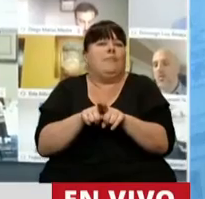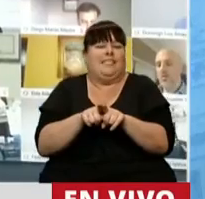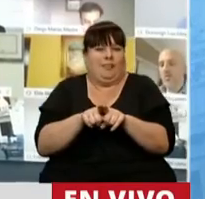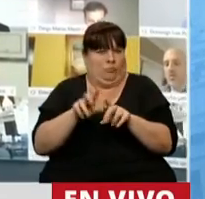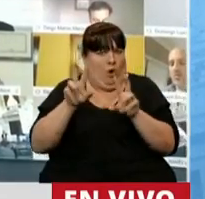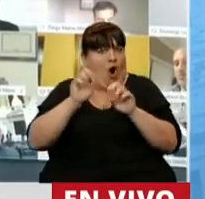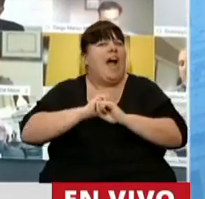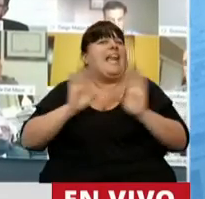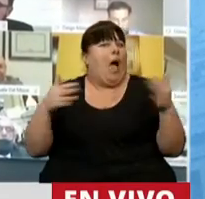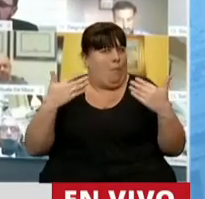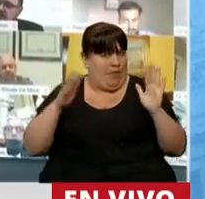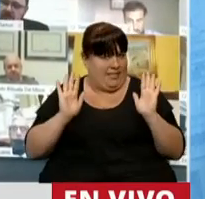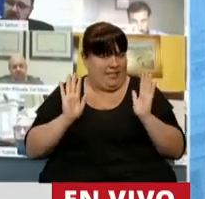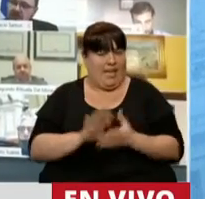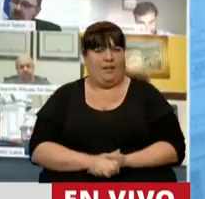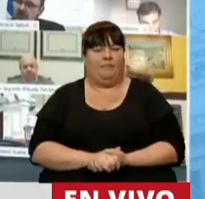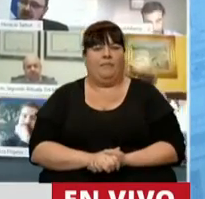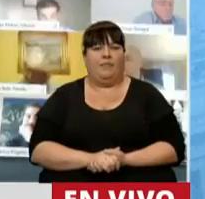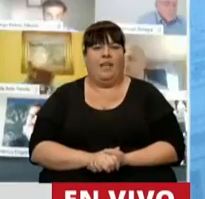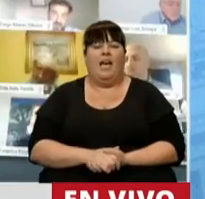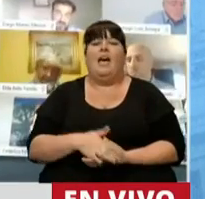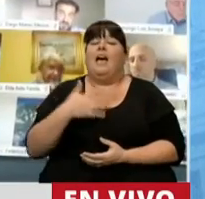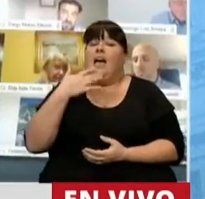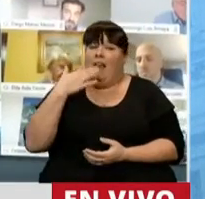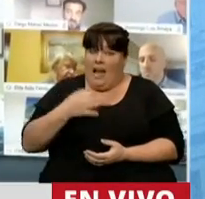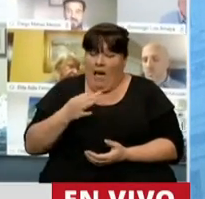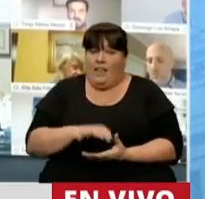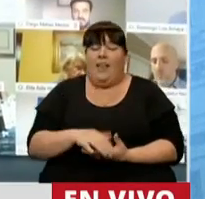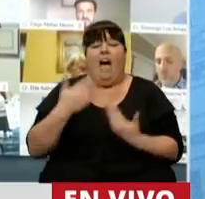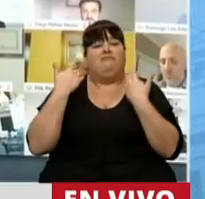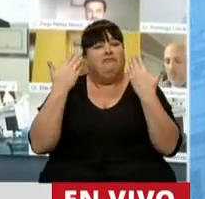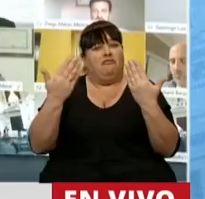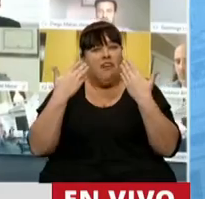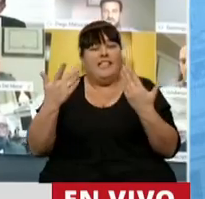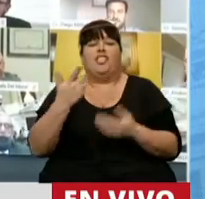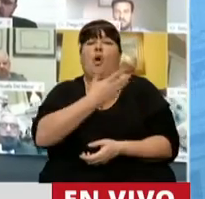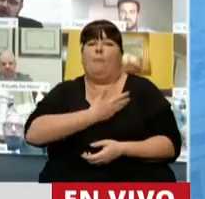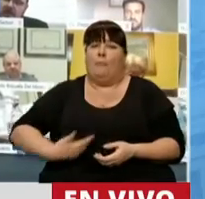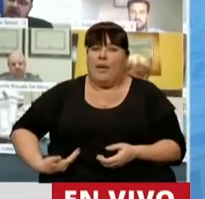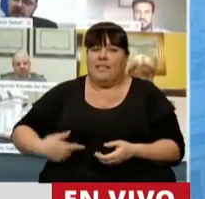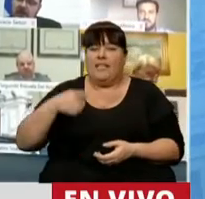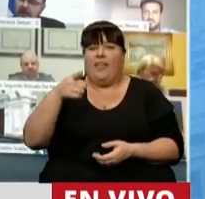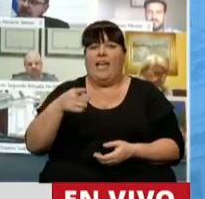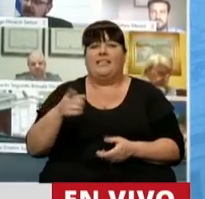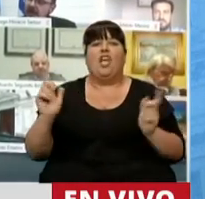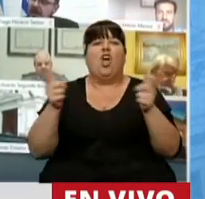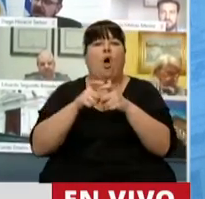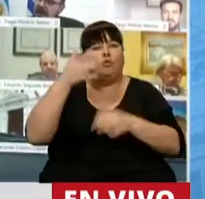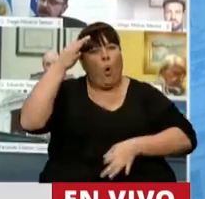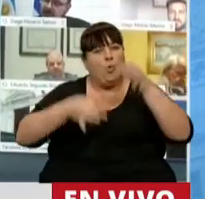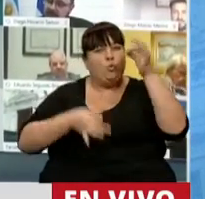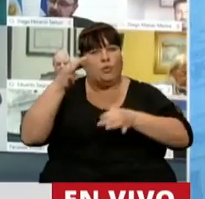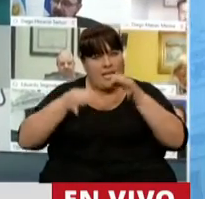ser un tema mucho más gravoso. Realmente quiero felicitar al Presidente de la Comisión de